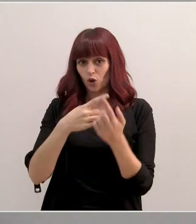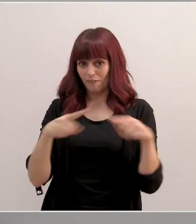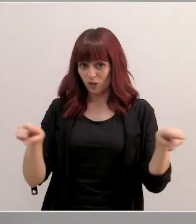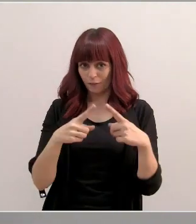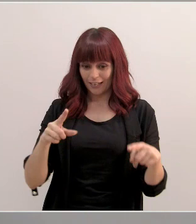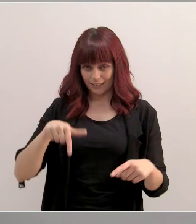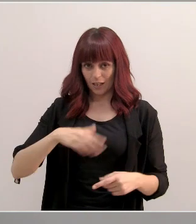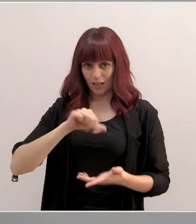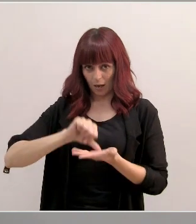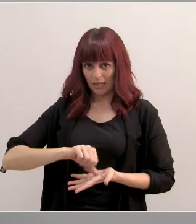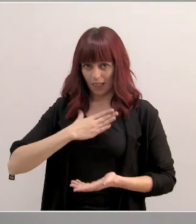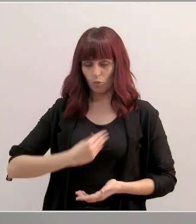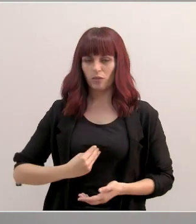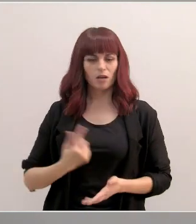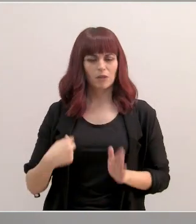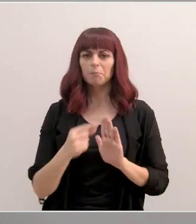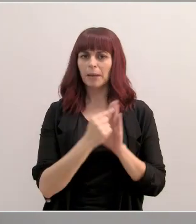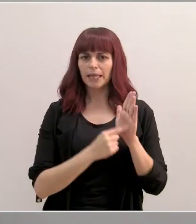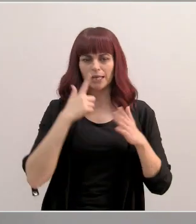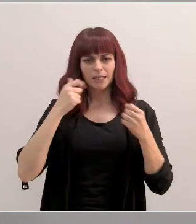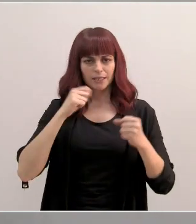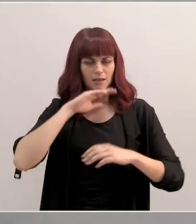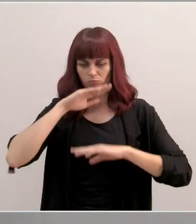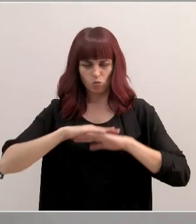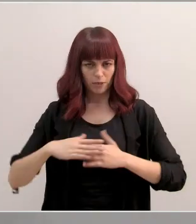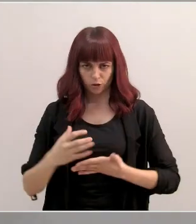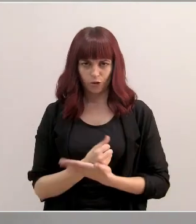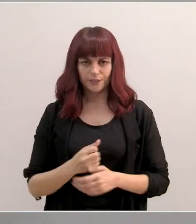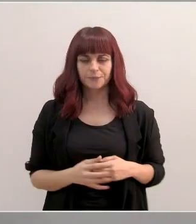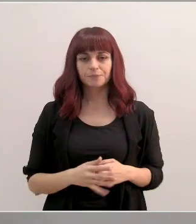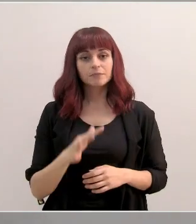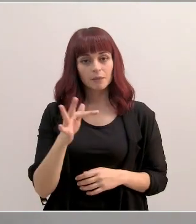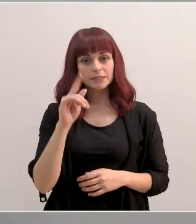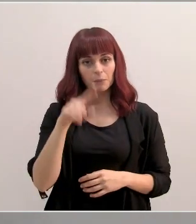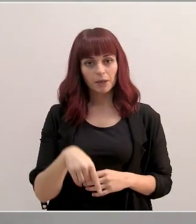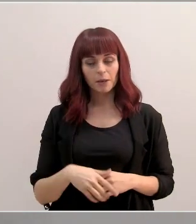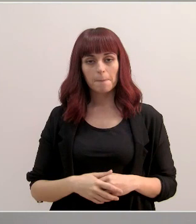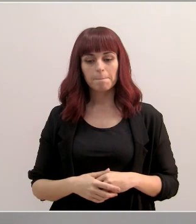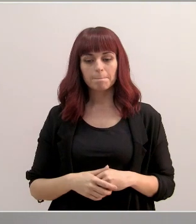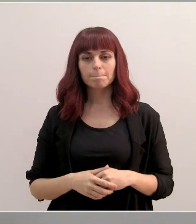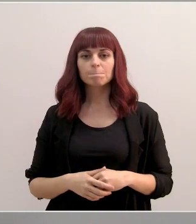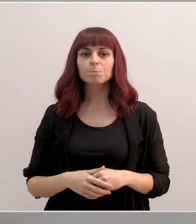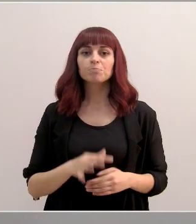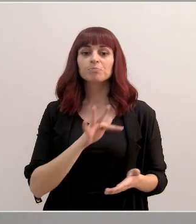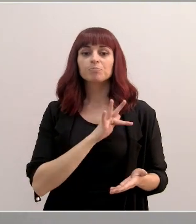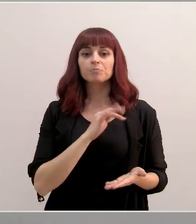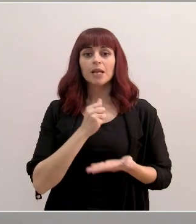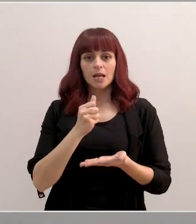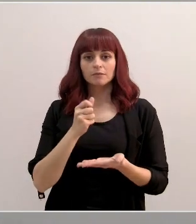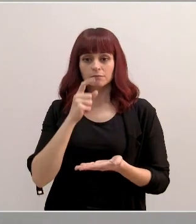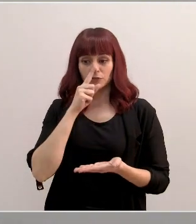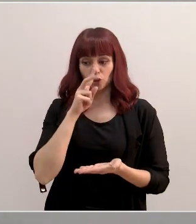la Capital, cumpliendo con todas las medidas sanitarias vigentes. Además, también vamos a hacer entrega por segundo año